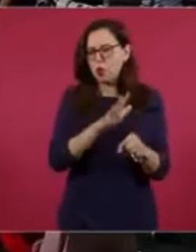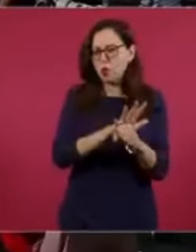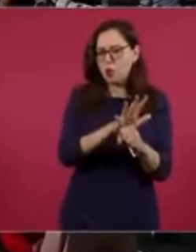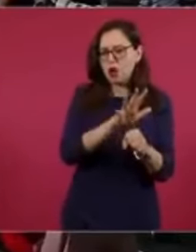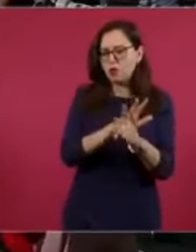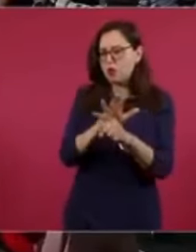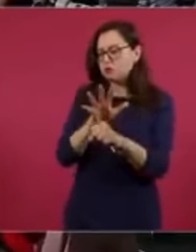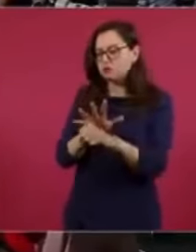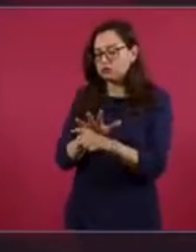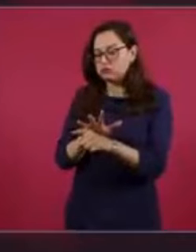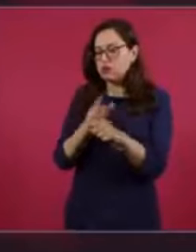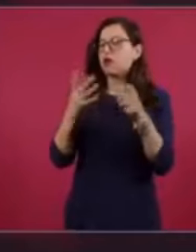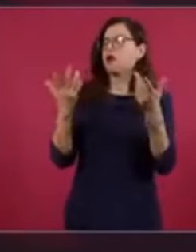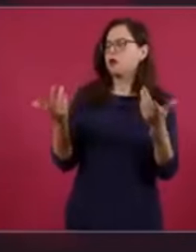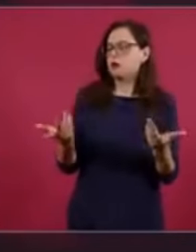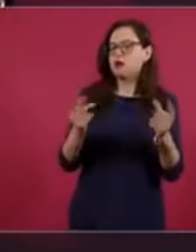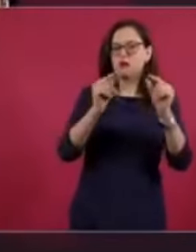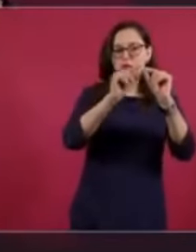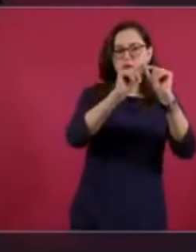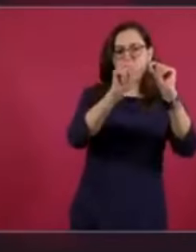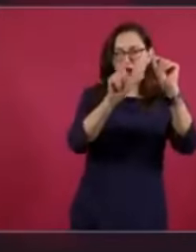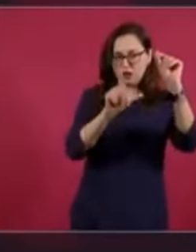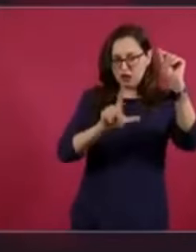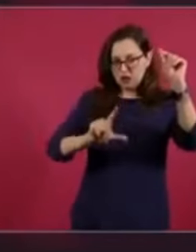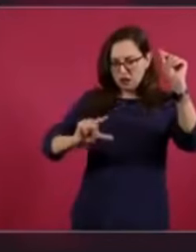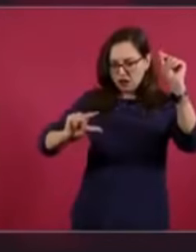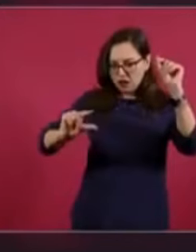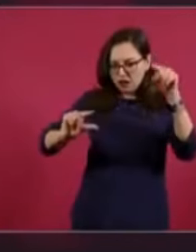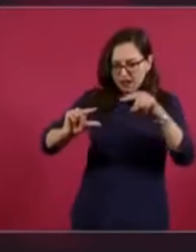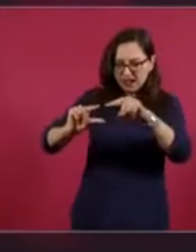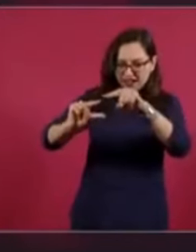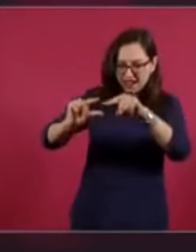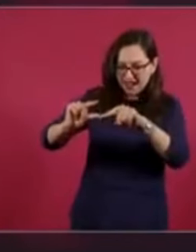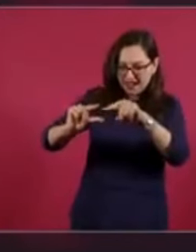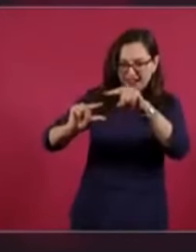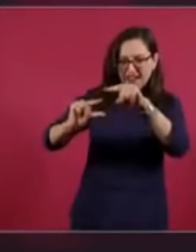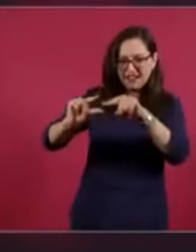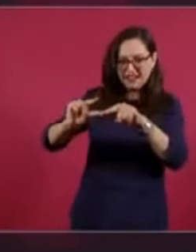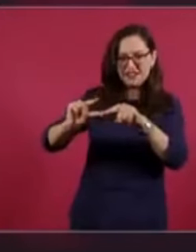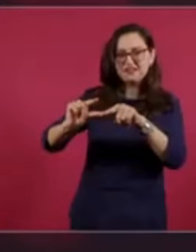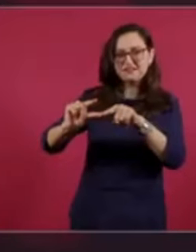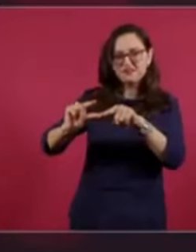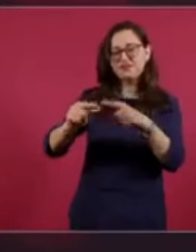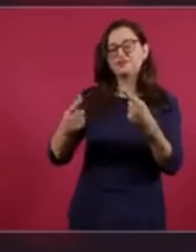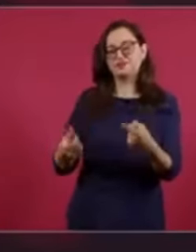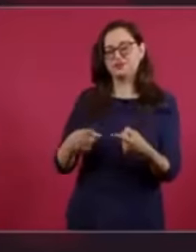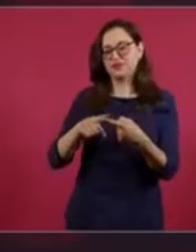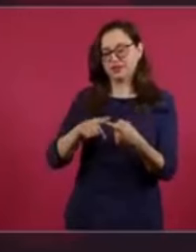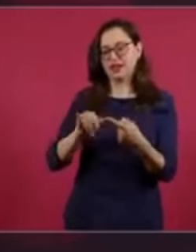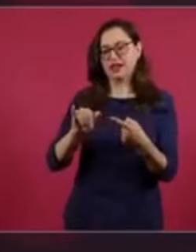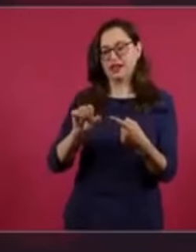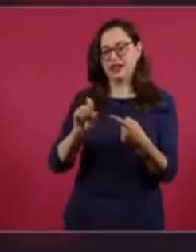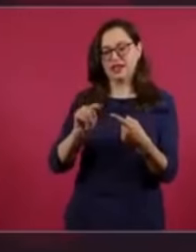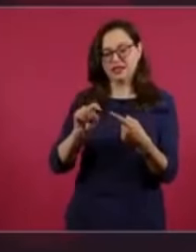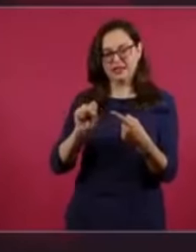el Istmo. Y luego monarcas, dirigentes,